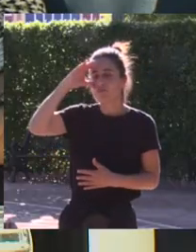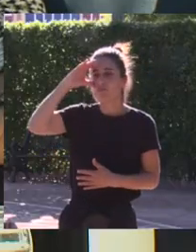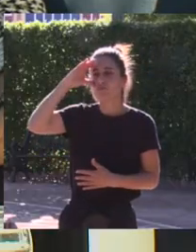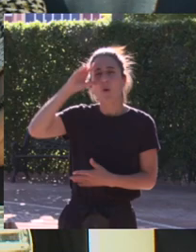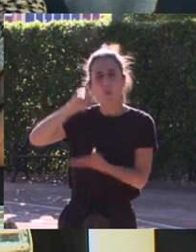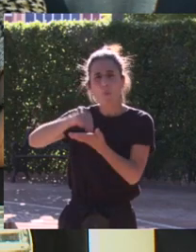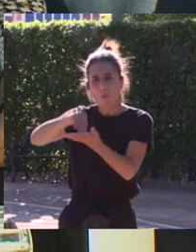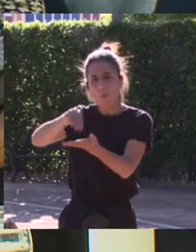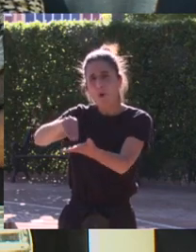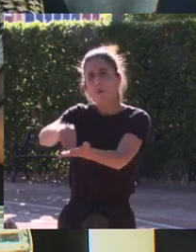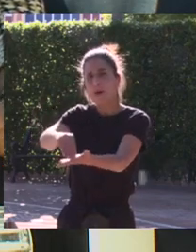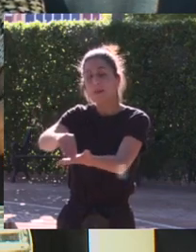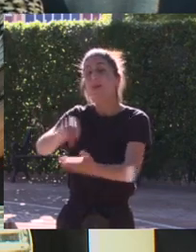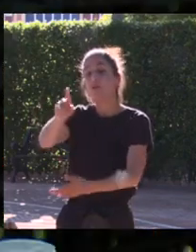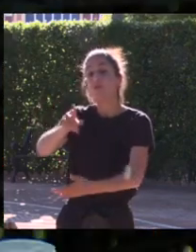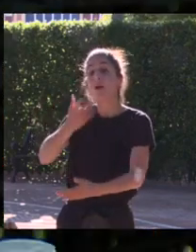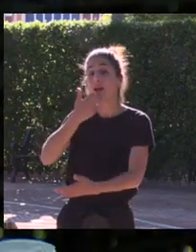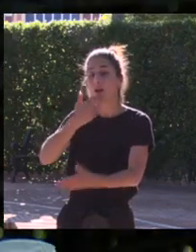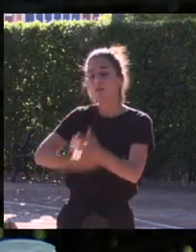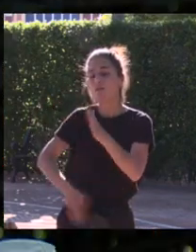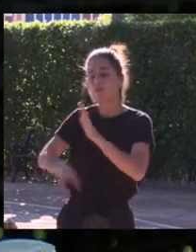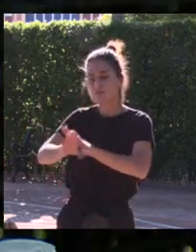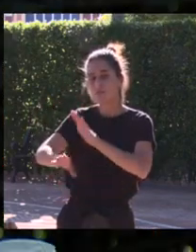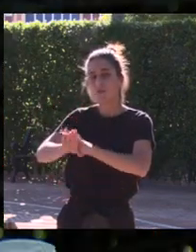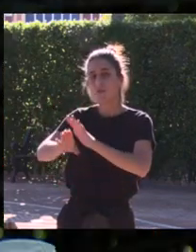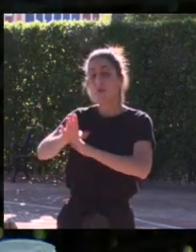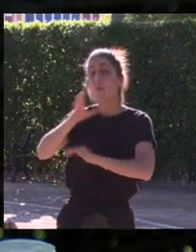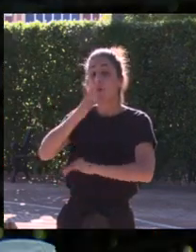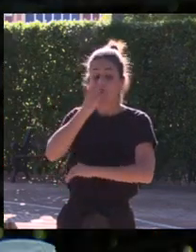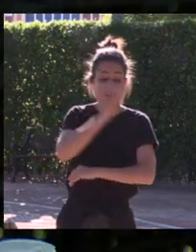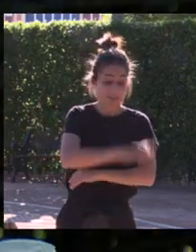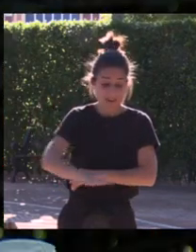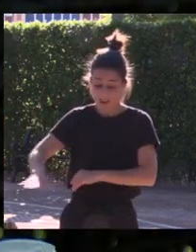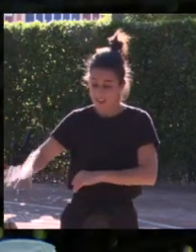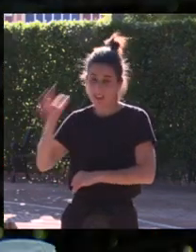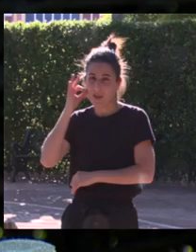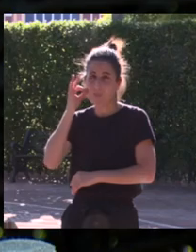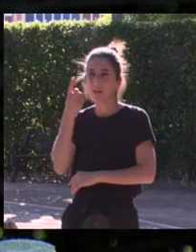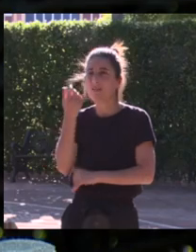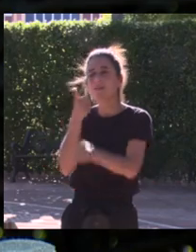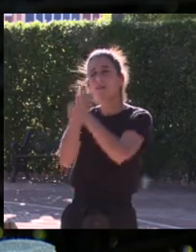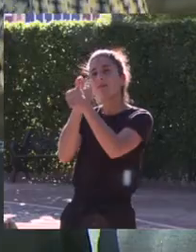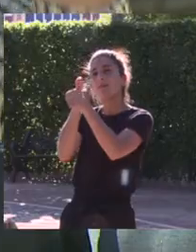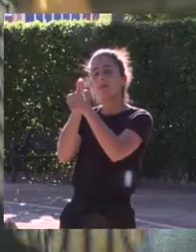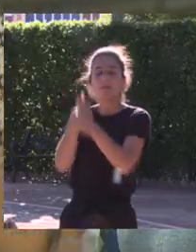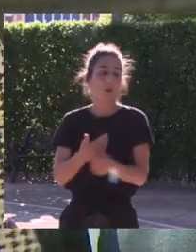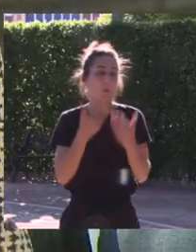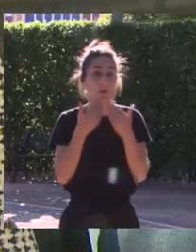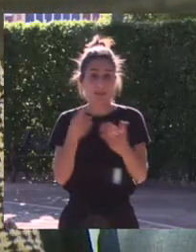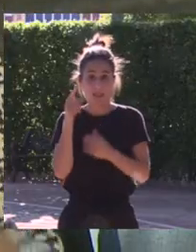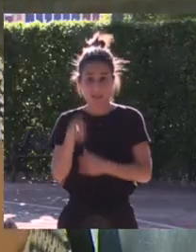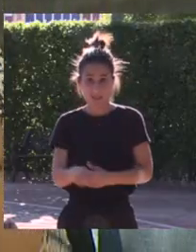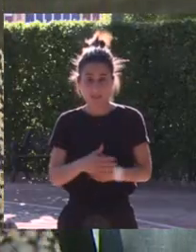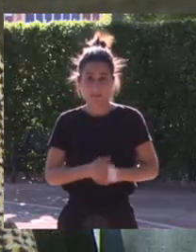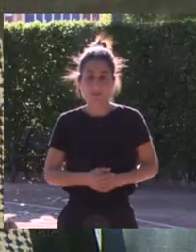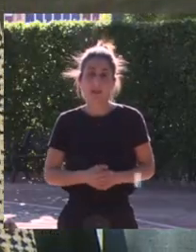que sigas siendo ese ejemplo que de verdad nos falta a todas nuestras niñas y a todas las mujeres muchas gracias a ti Cristina y